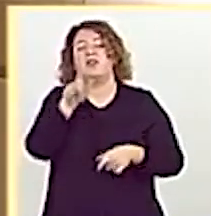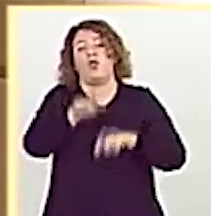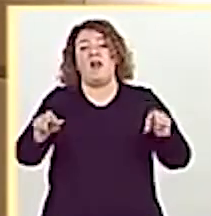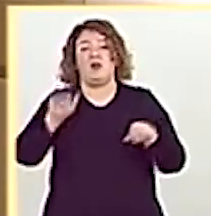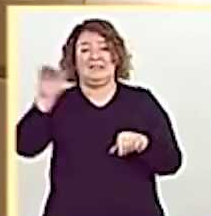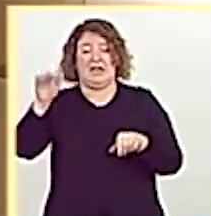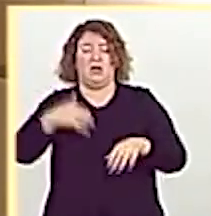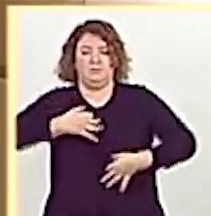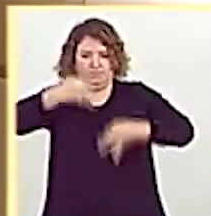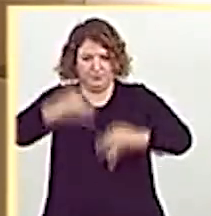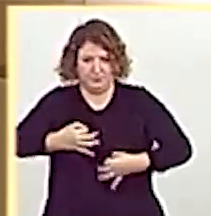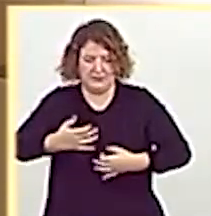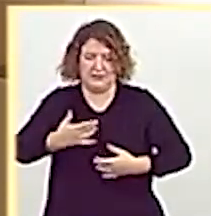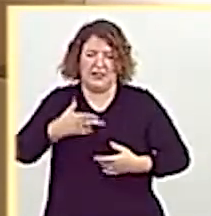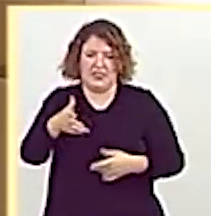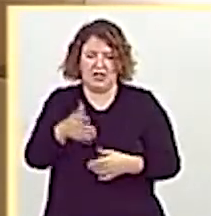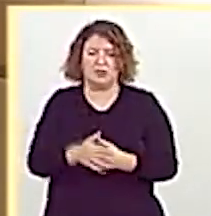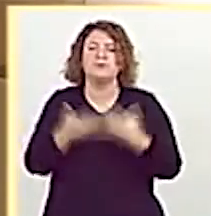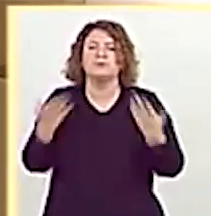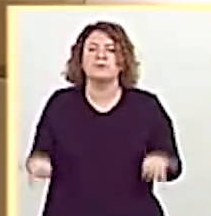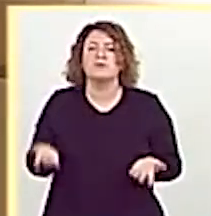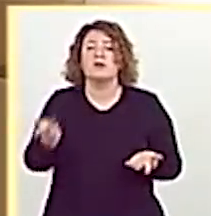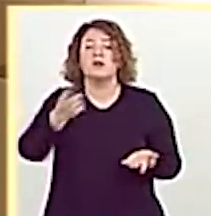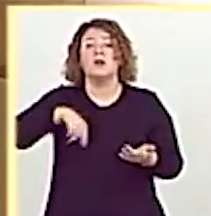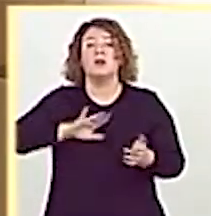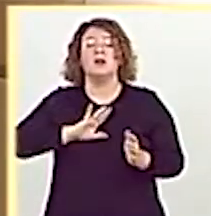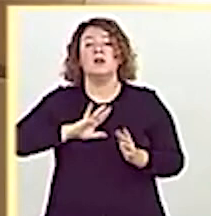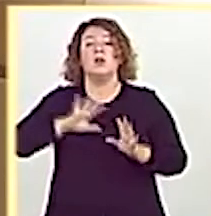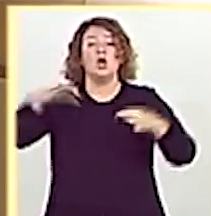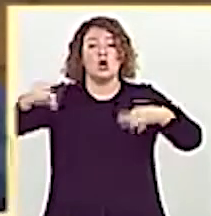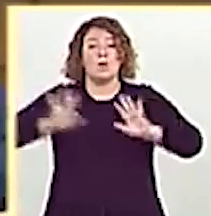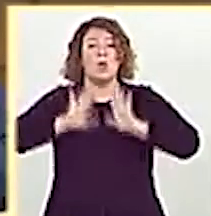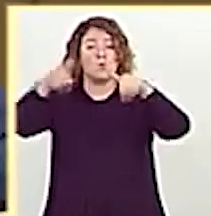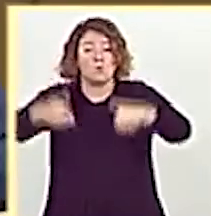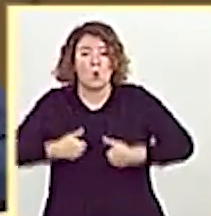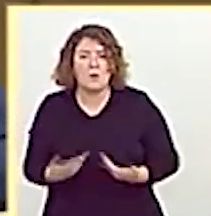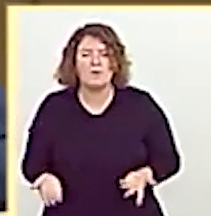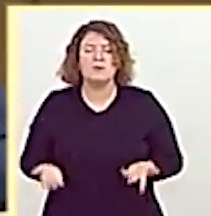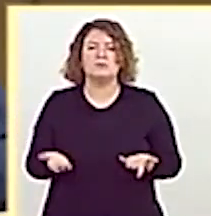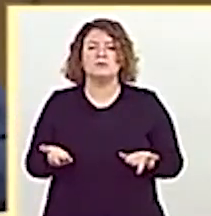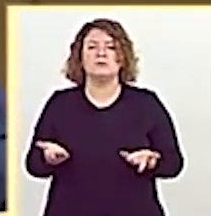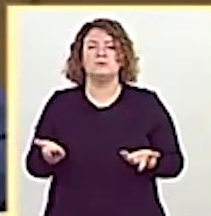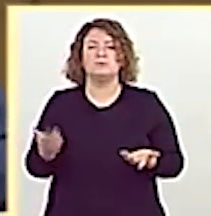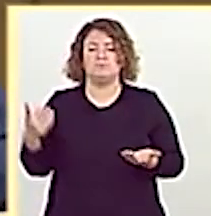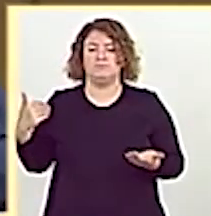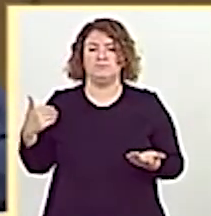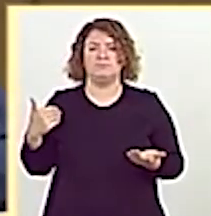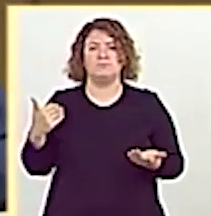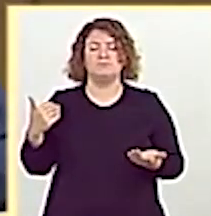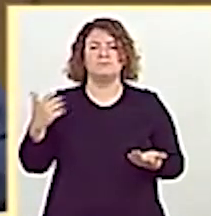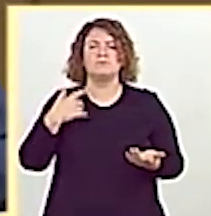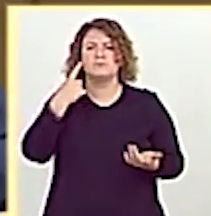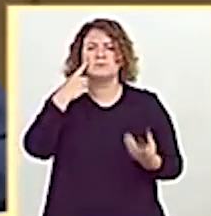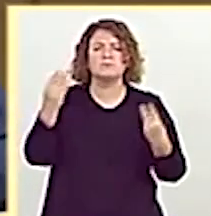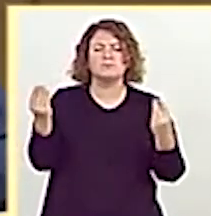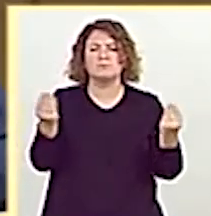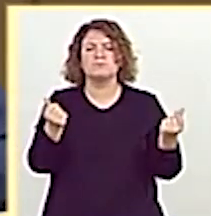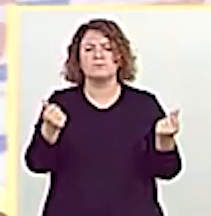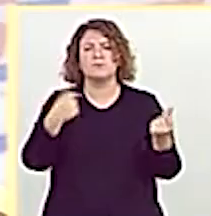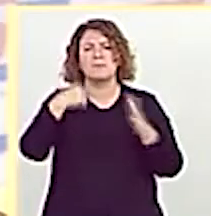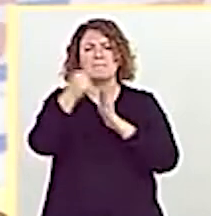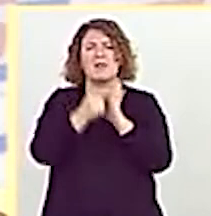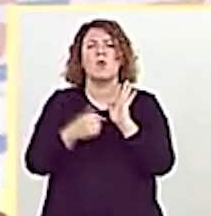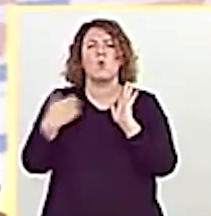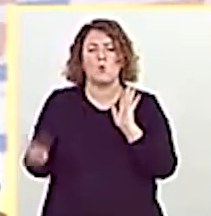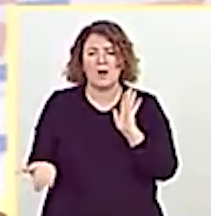Pero, no obstante, tras la vuelta a la normalidad, a la determinada normalidad que vivimos en la actualidad, se han tomado medidas como el